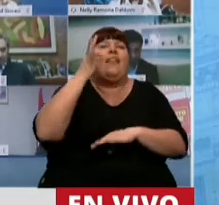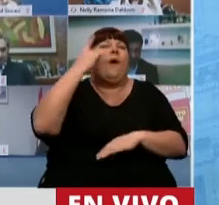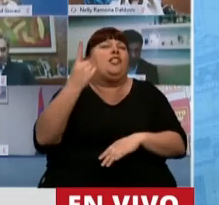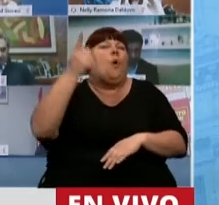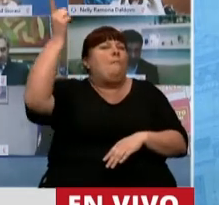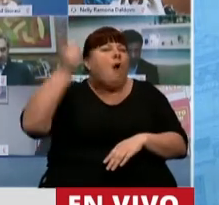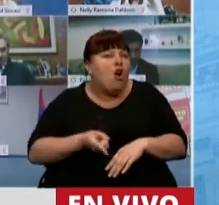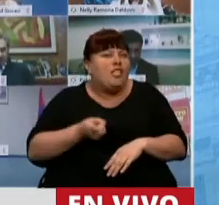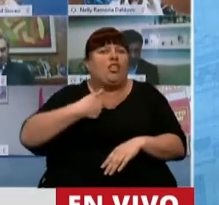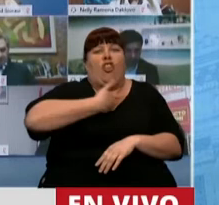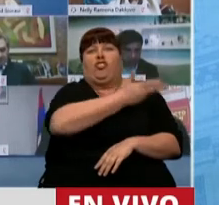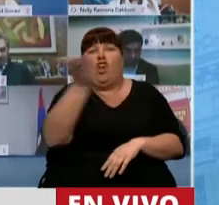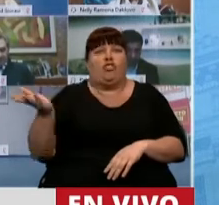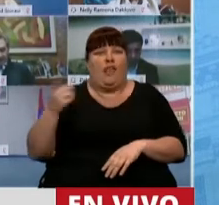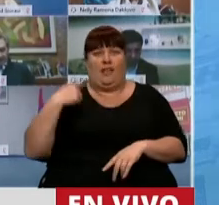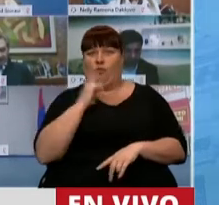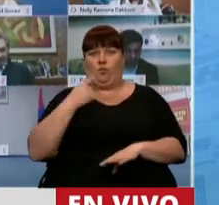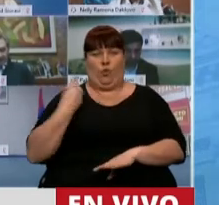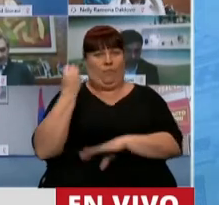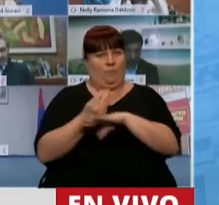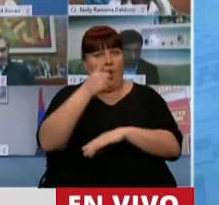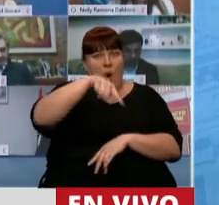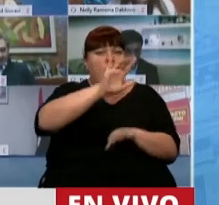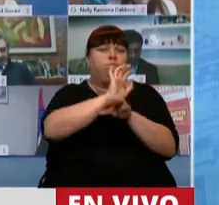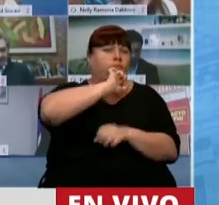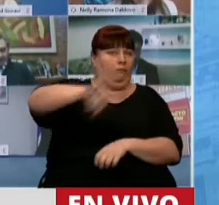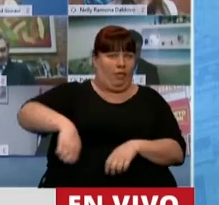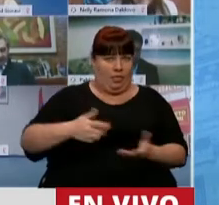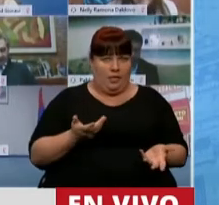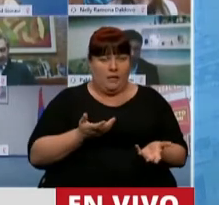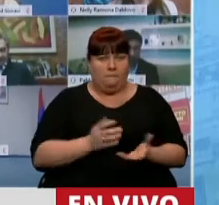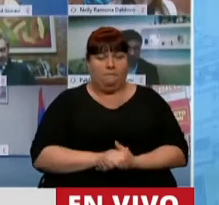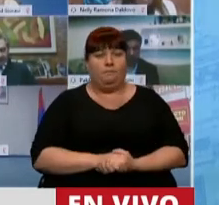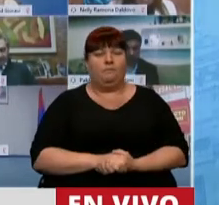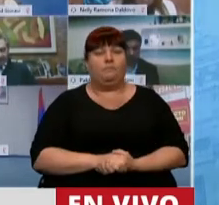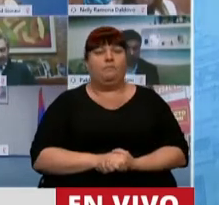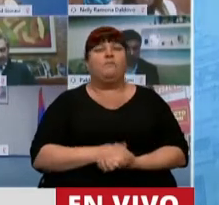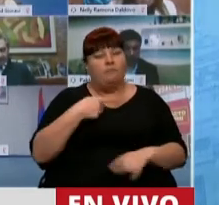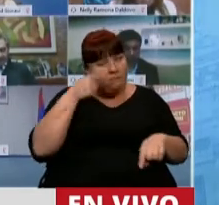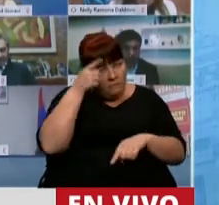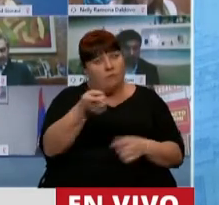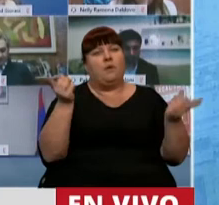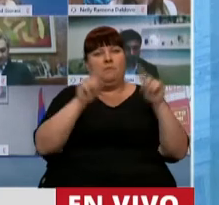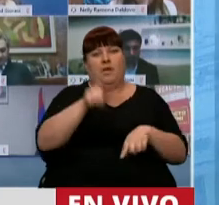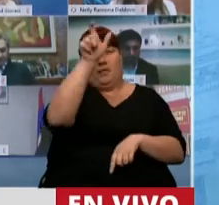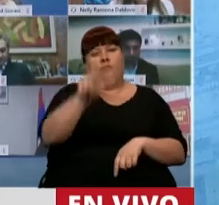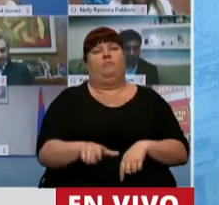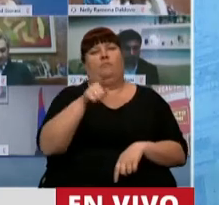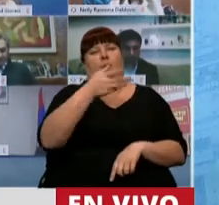41% de la sociedad a quien usted le está dando vuelta la cara. Lo interpelo de vuelta.